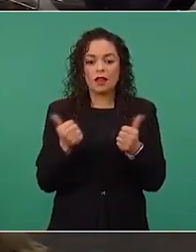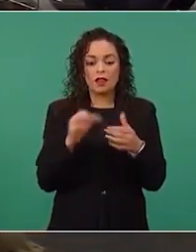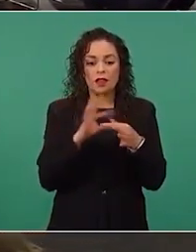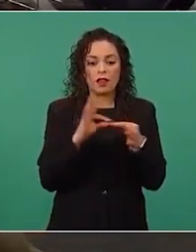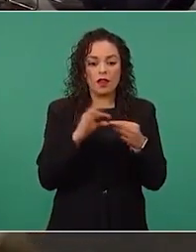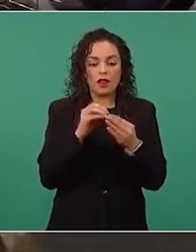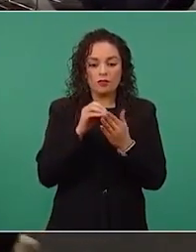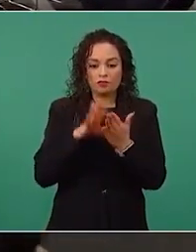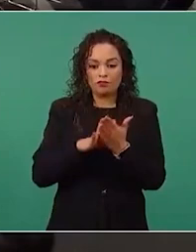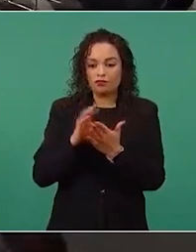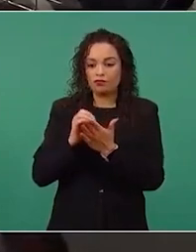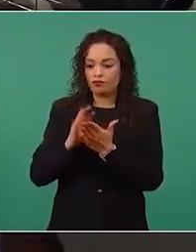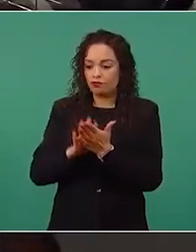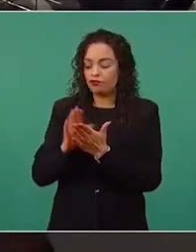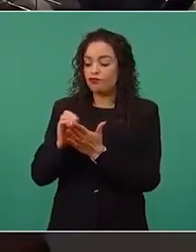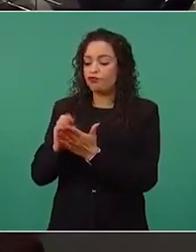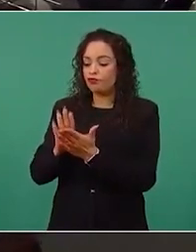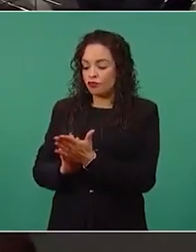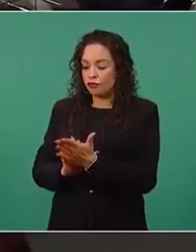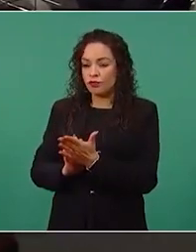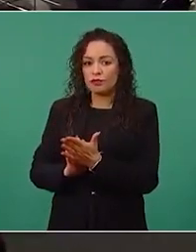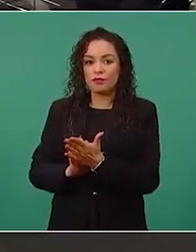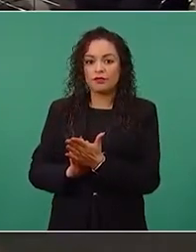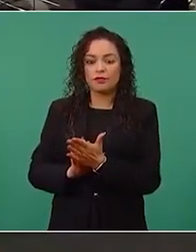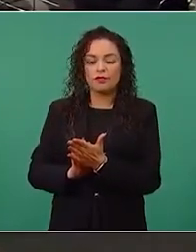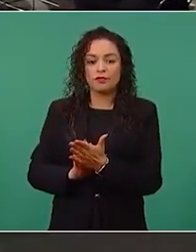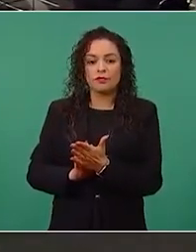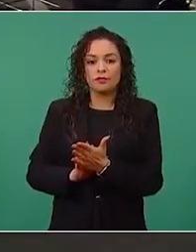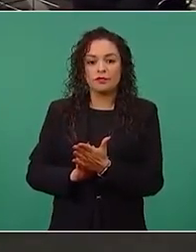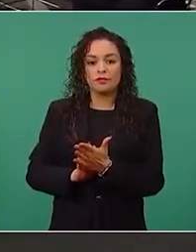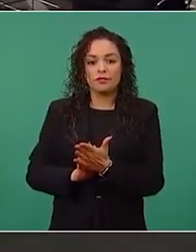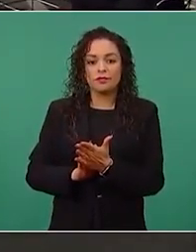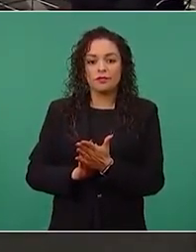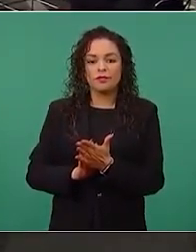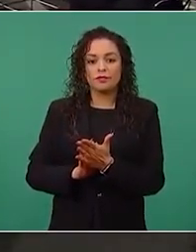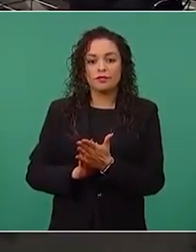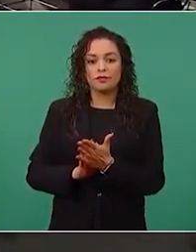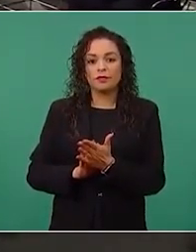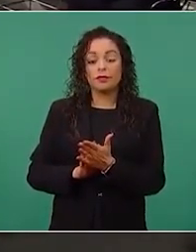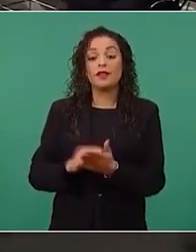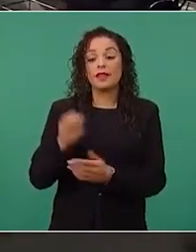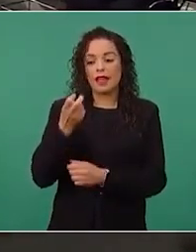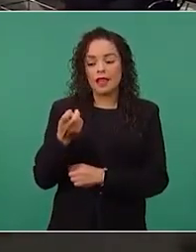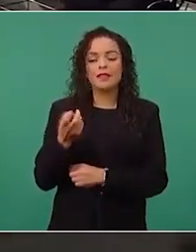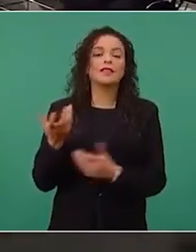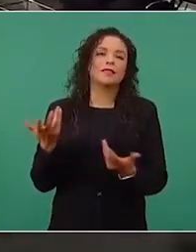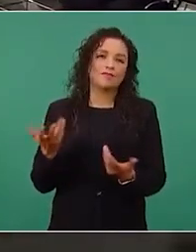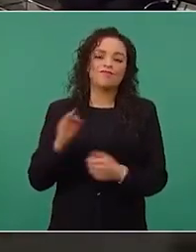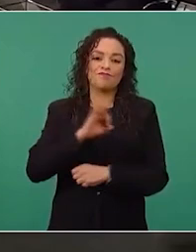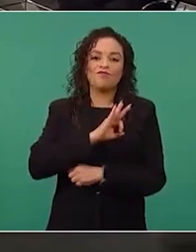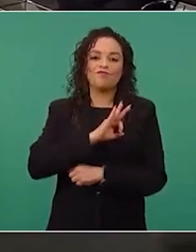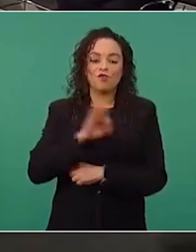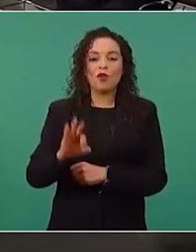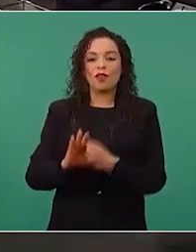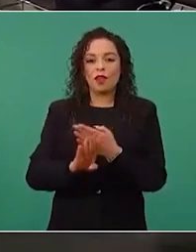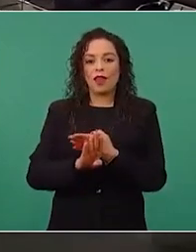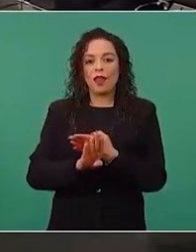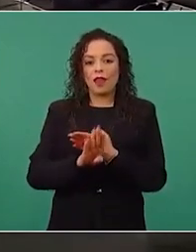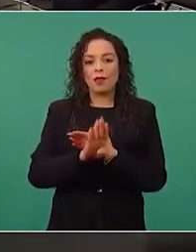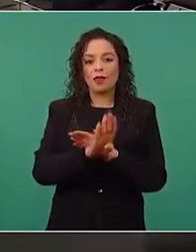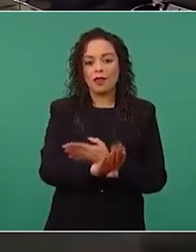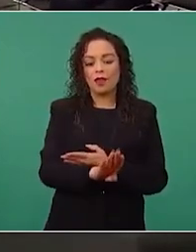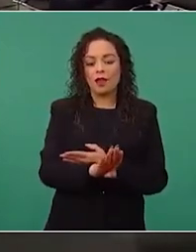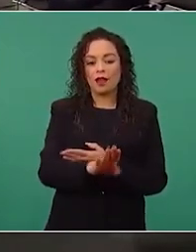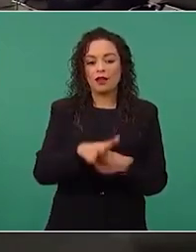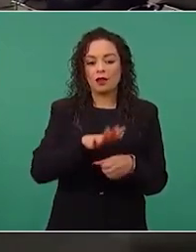se evite que se introduzcan